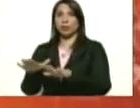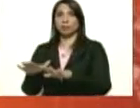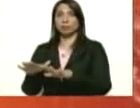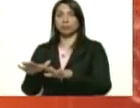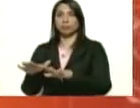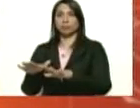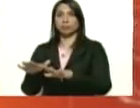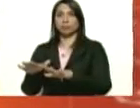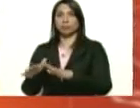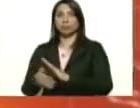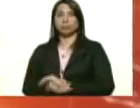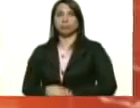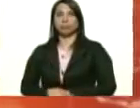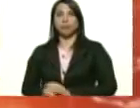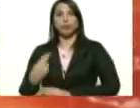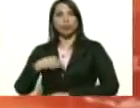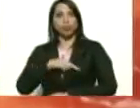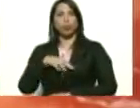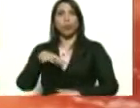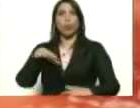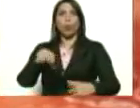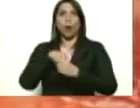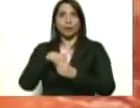suspendidas. Estamos en cuarentena.